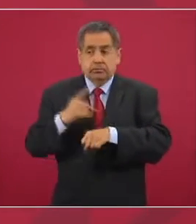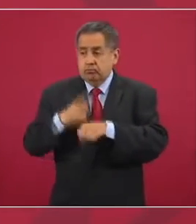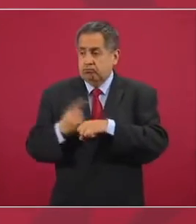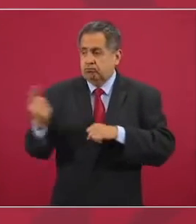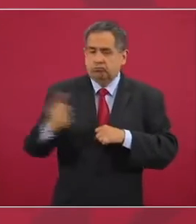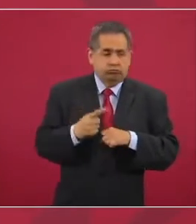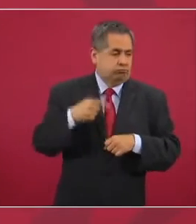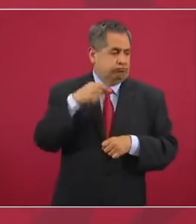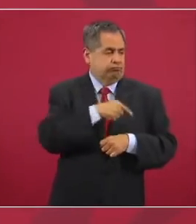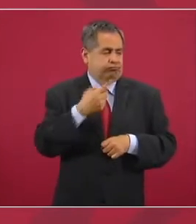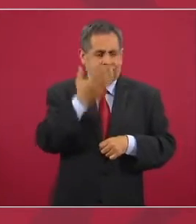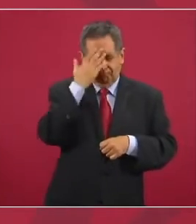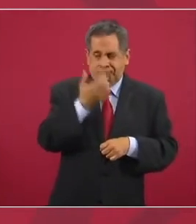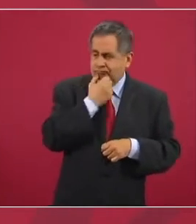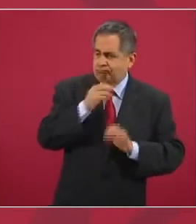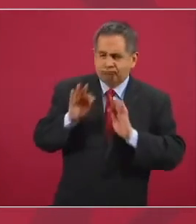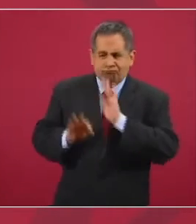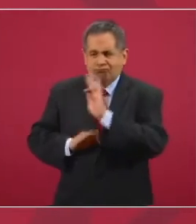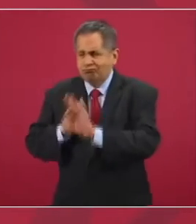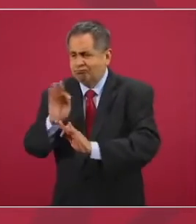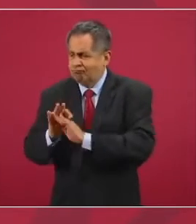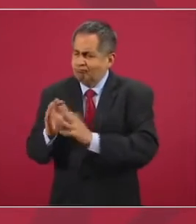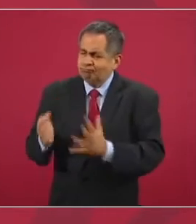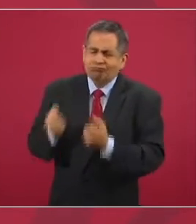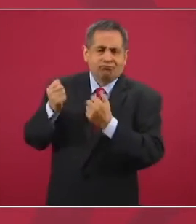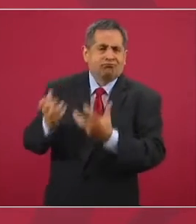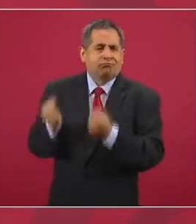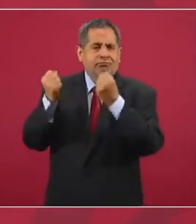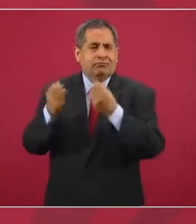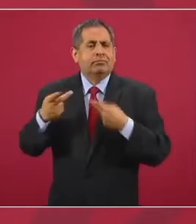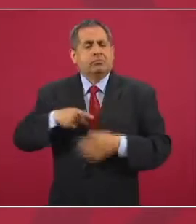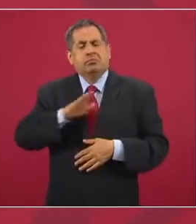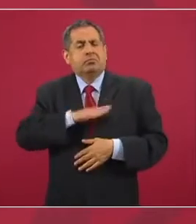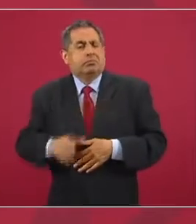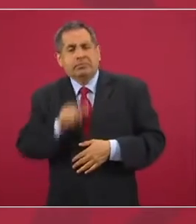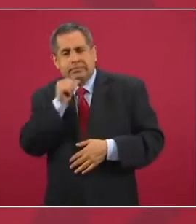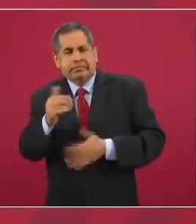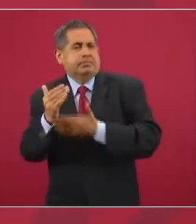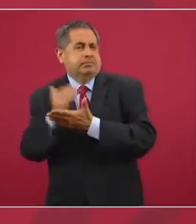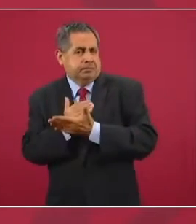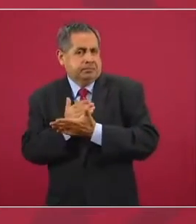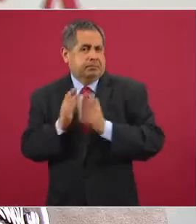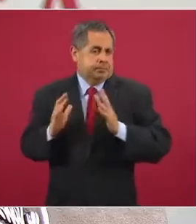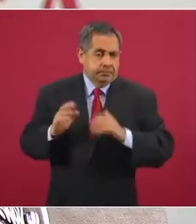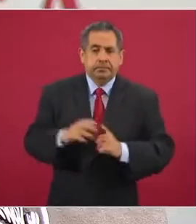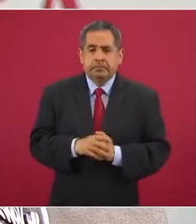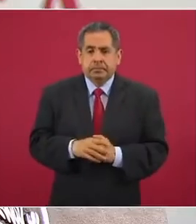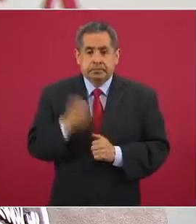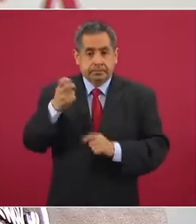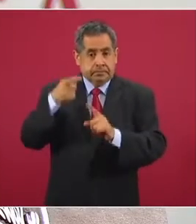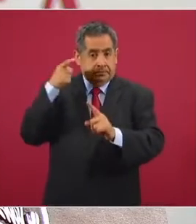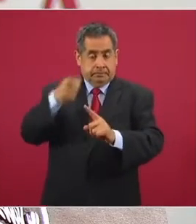tengamos menos fallecimientos. Entonces, ese es el plan. En ese